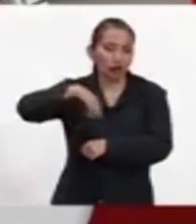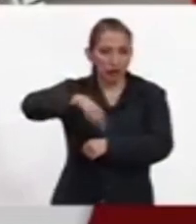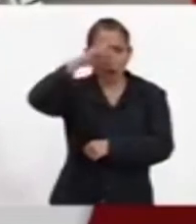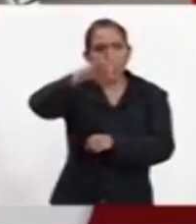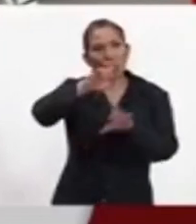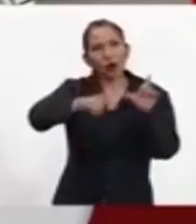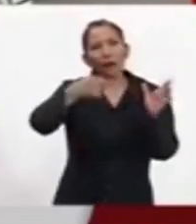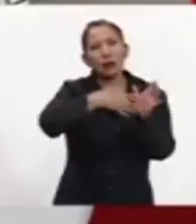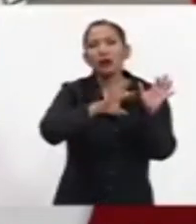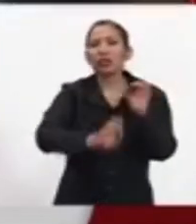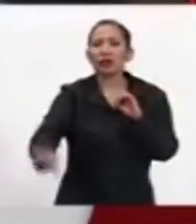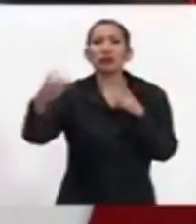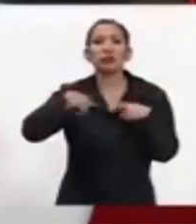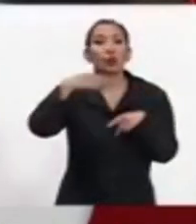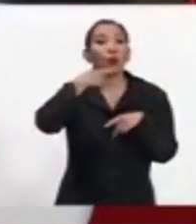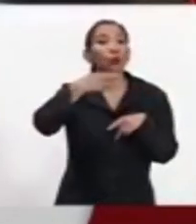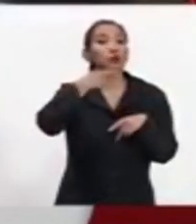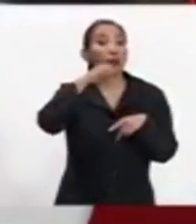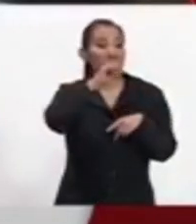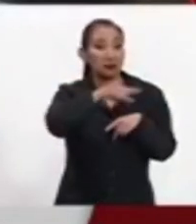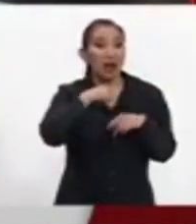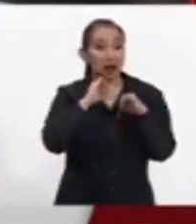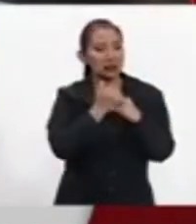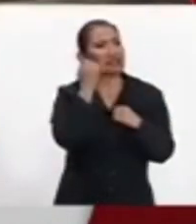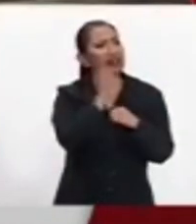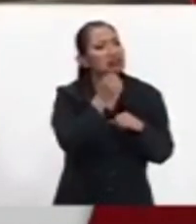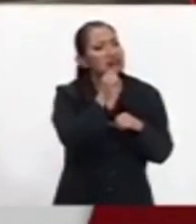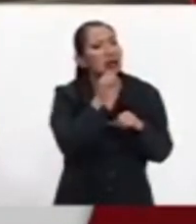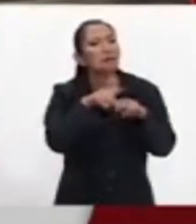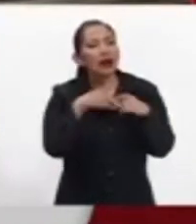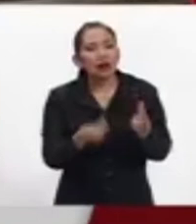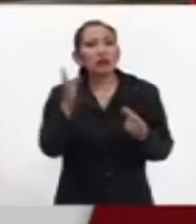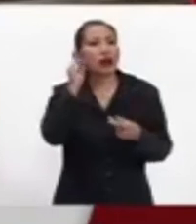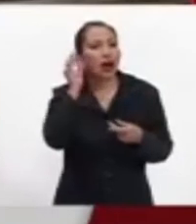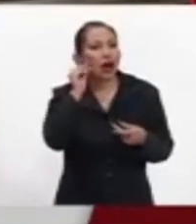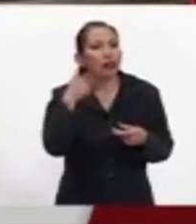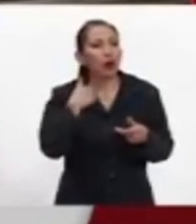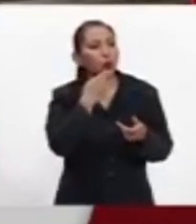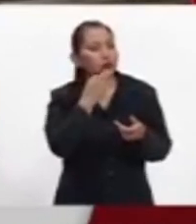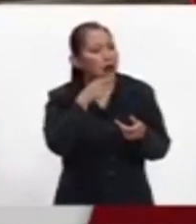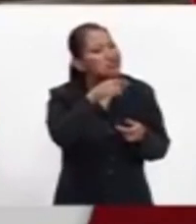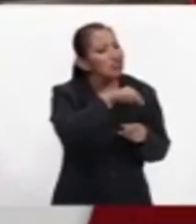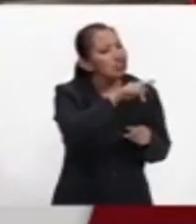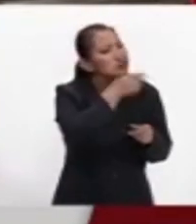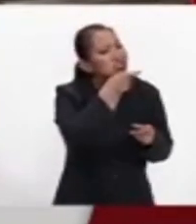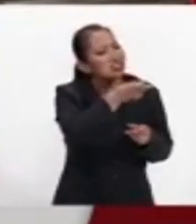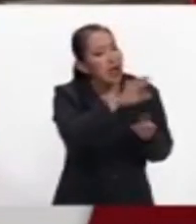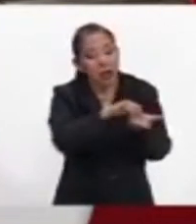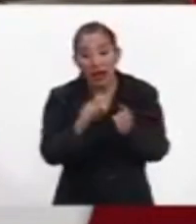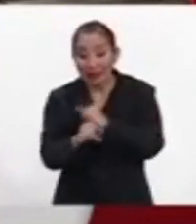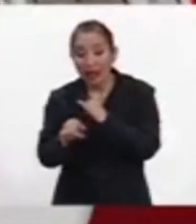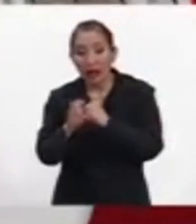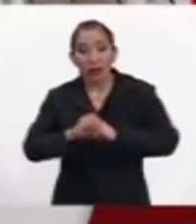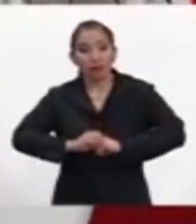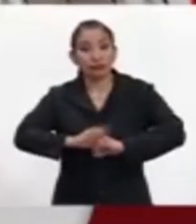el país como mil quinientos usuarios, entonces entre prensa, radio, televisión y ahora desde luego páginas de internet, que son